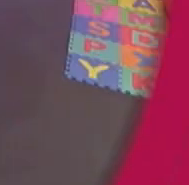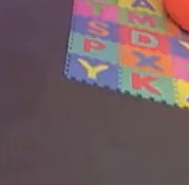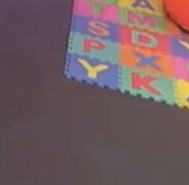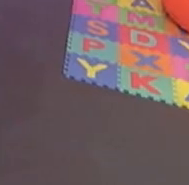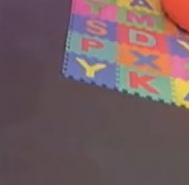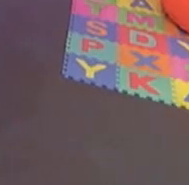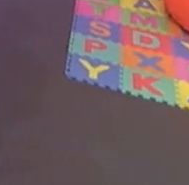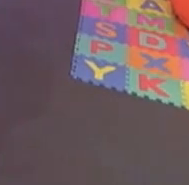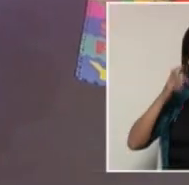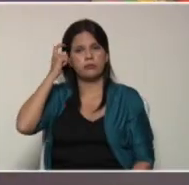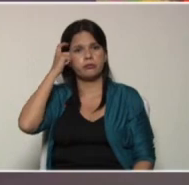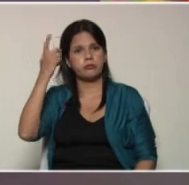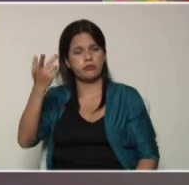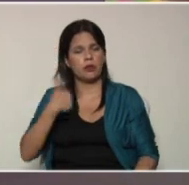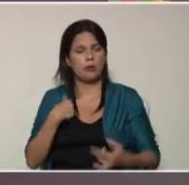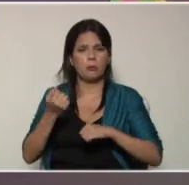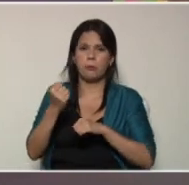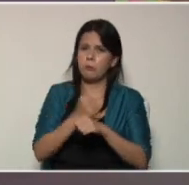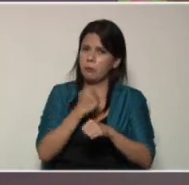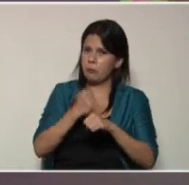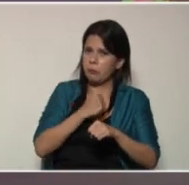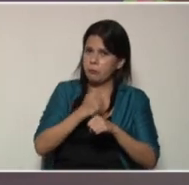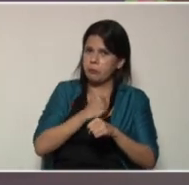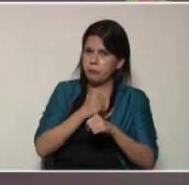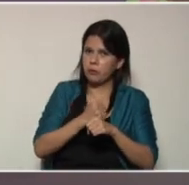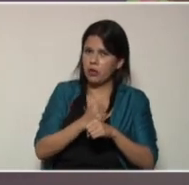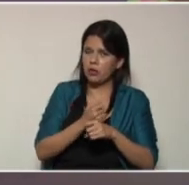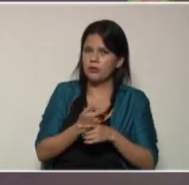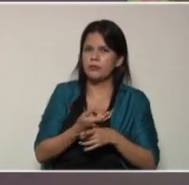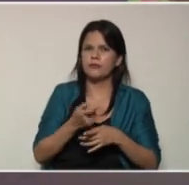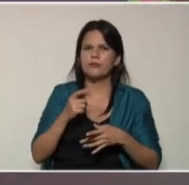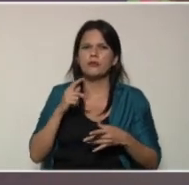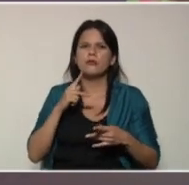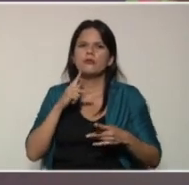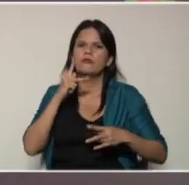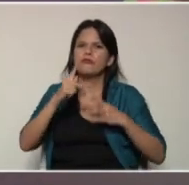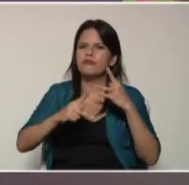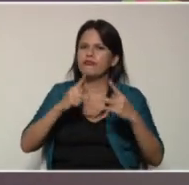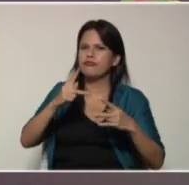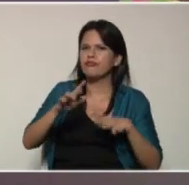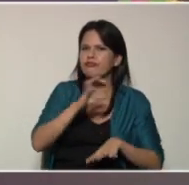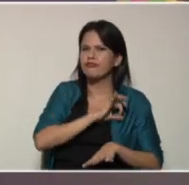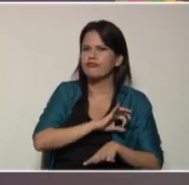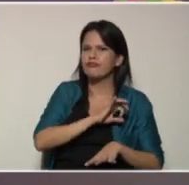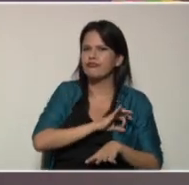El día de hoy vamos a trabajar lo que es la pedagogía productiva pero para afianzar ese